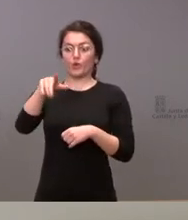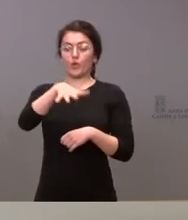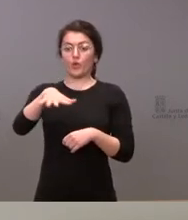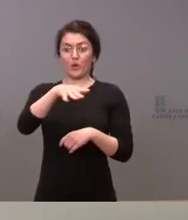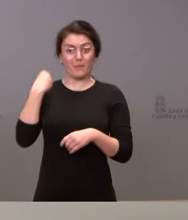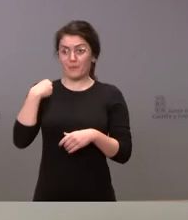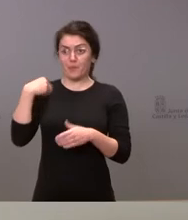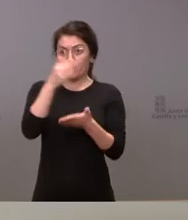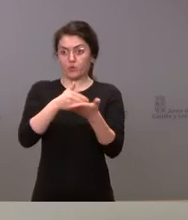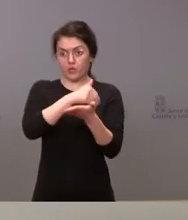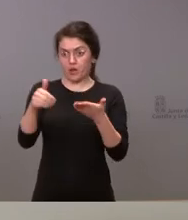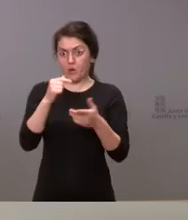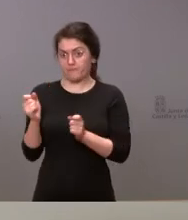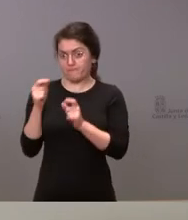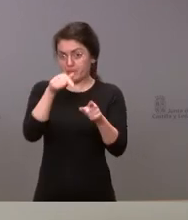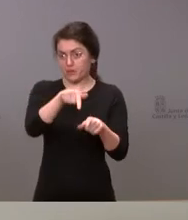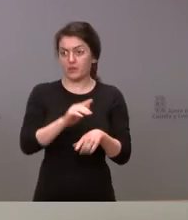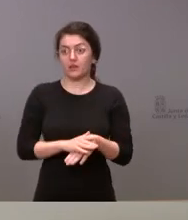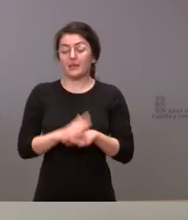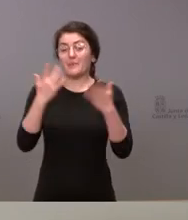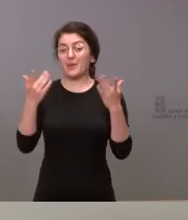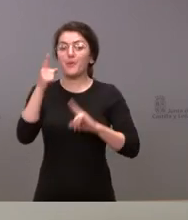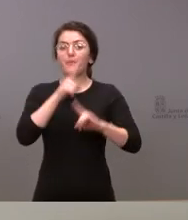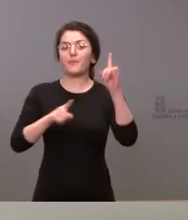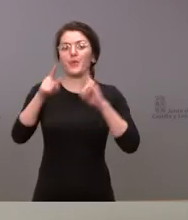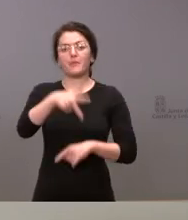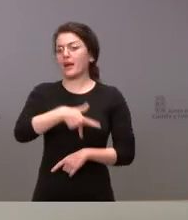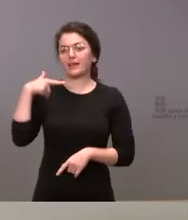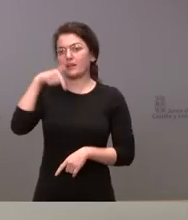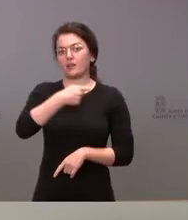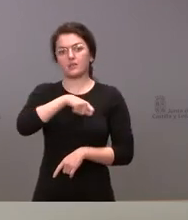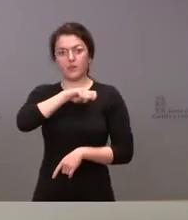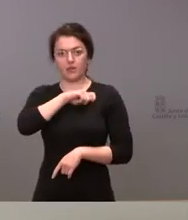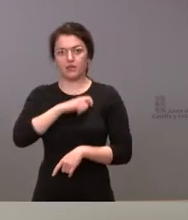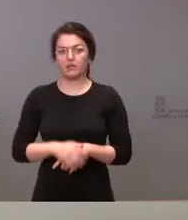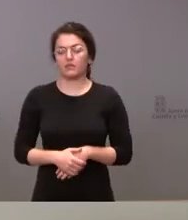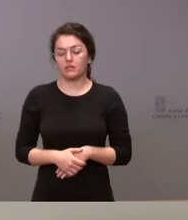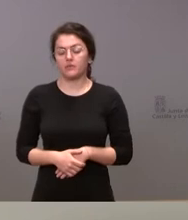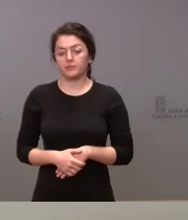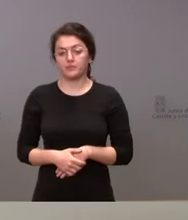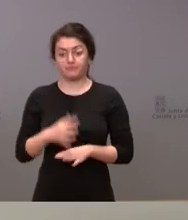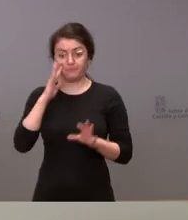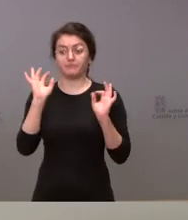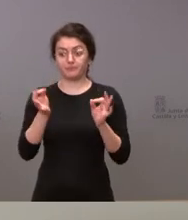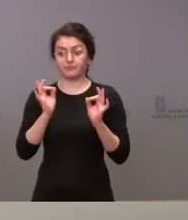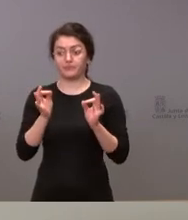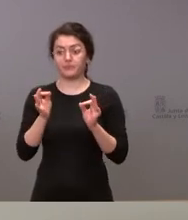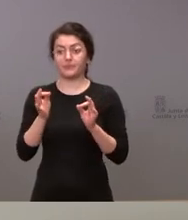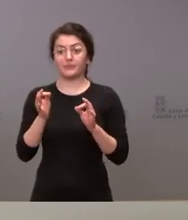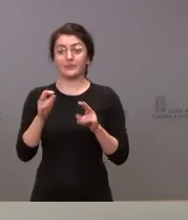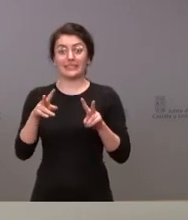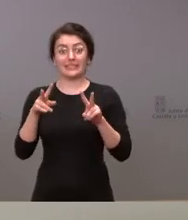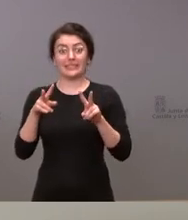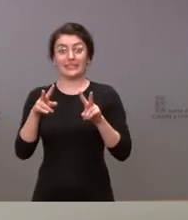conjunto de Castilla y León, pero es un problema generalizado del conjunto de España. Precisamente, en la conferencia de presidentes que hubiera tenido